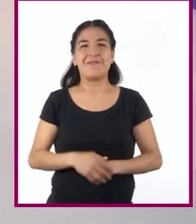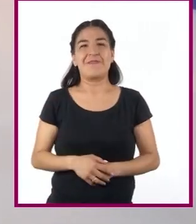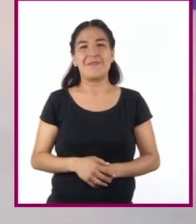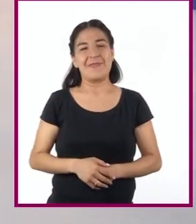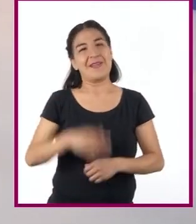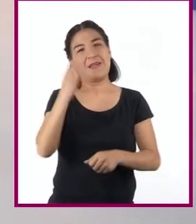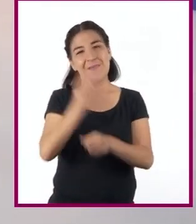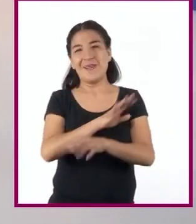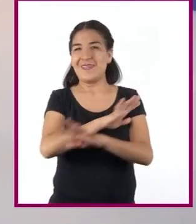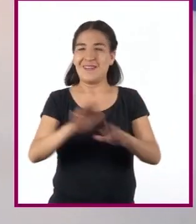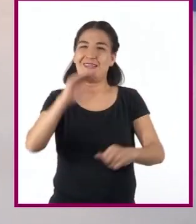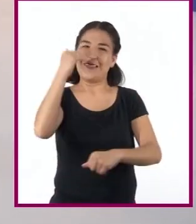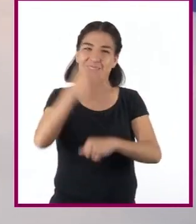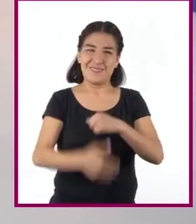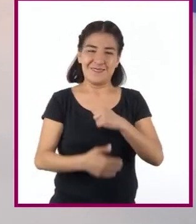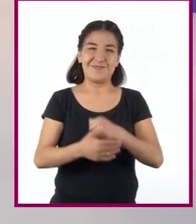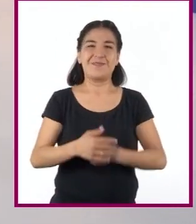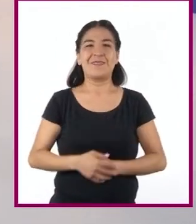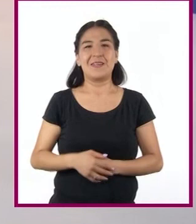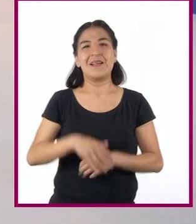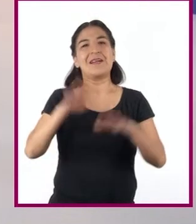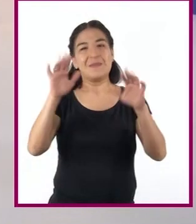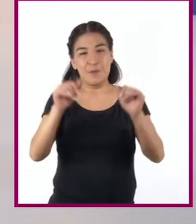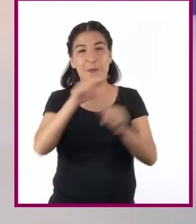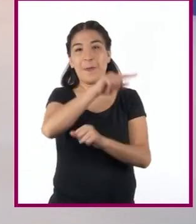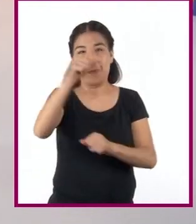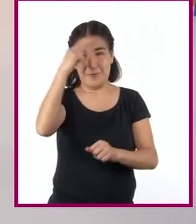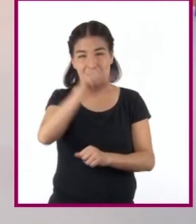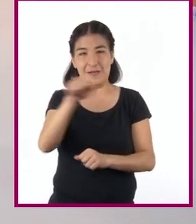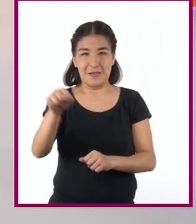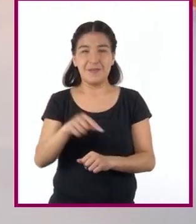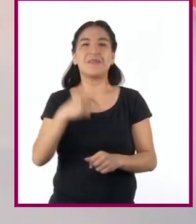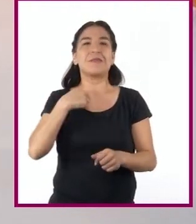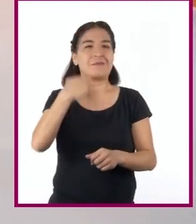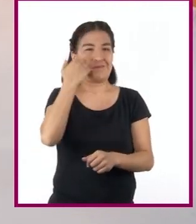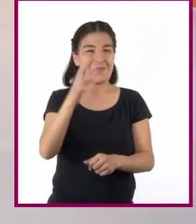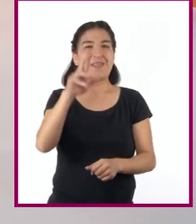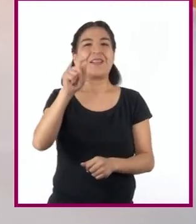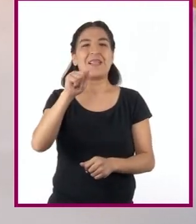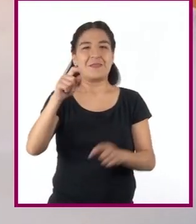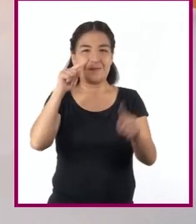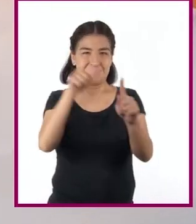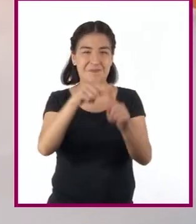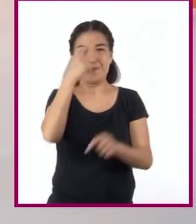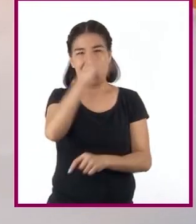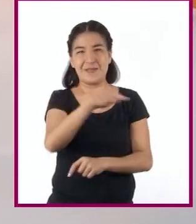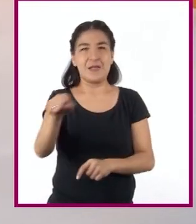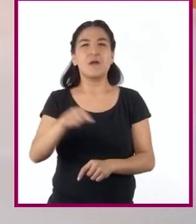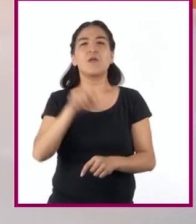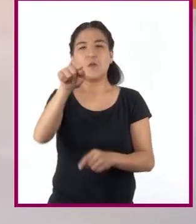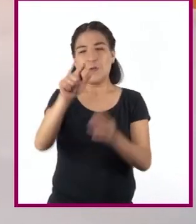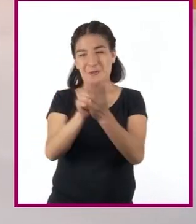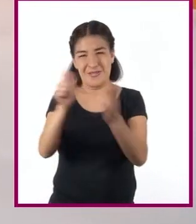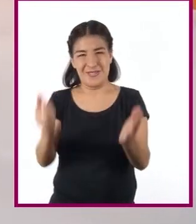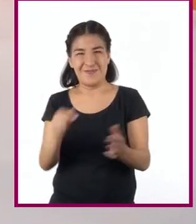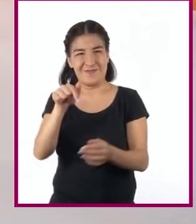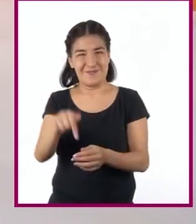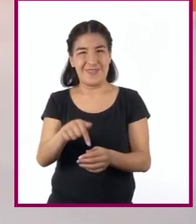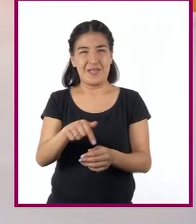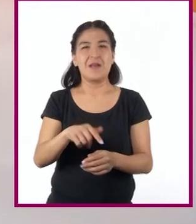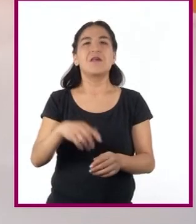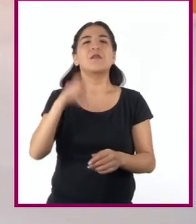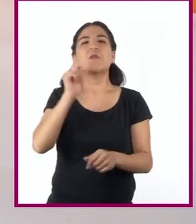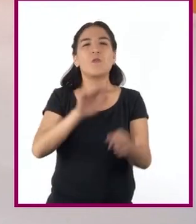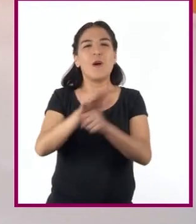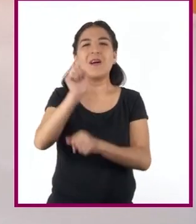Llegó el momento de despedirnos de ustedes, pero antes de hacerlo les tengo un reto. localicen en su libro de texto un